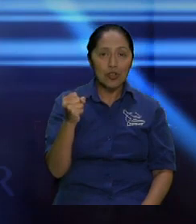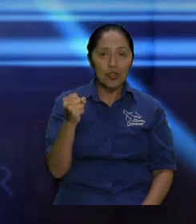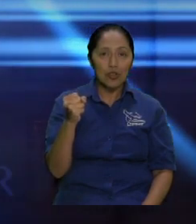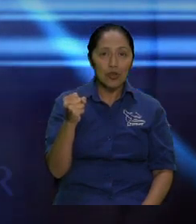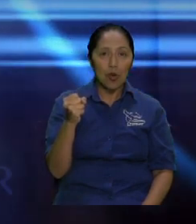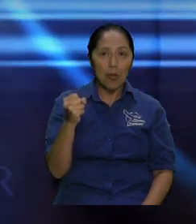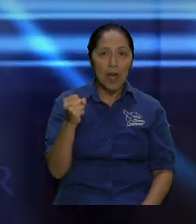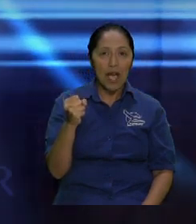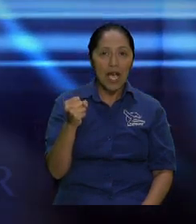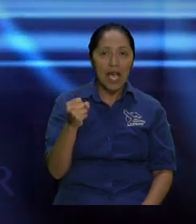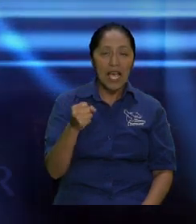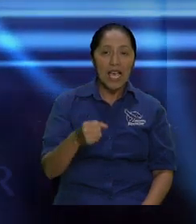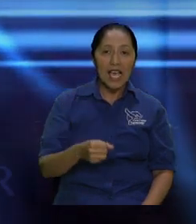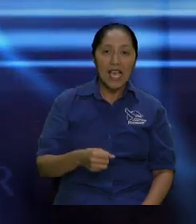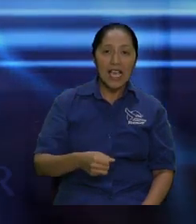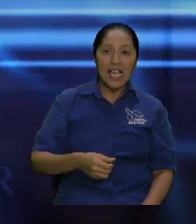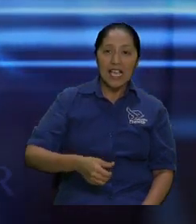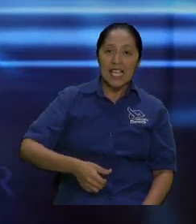la atención esto toma